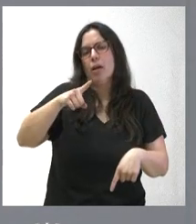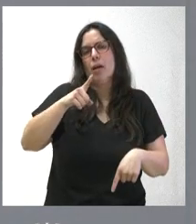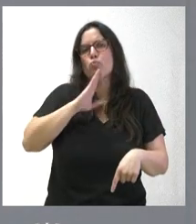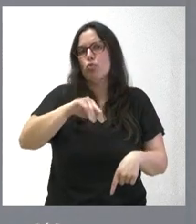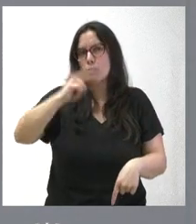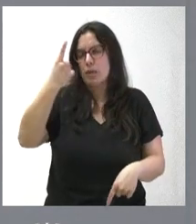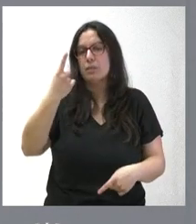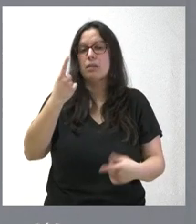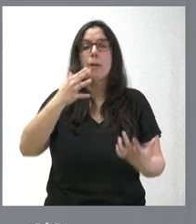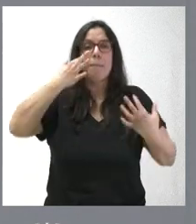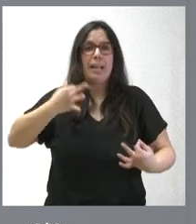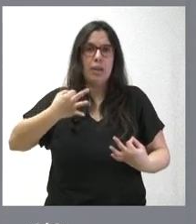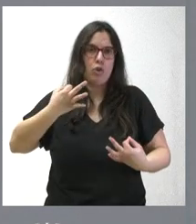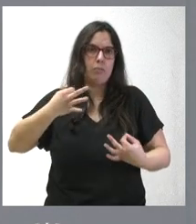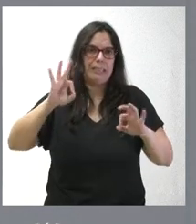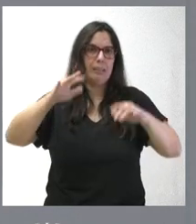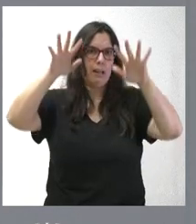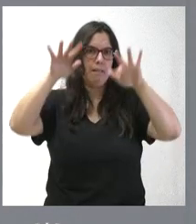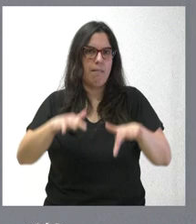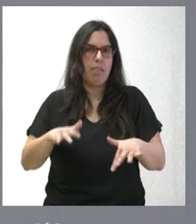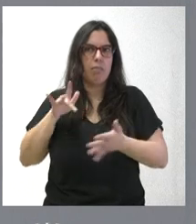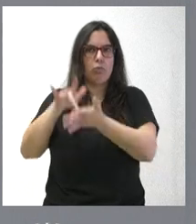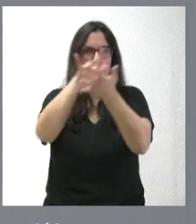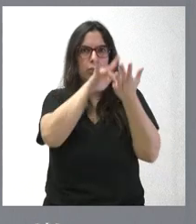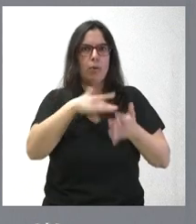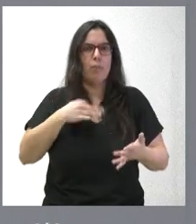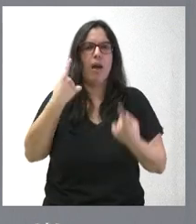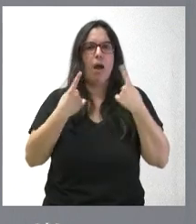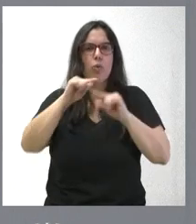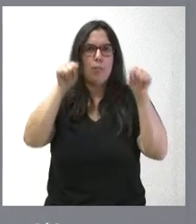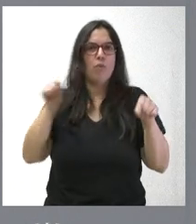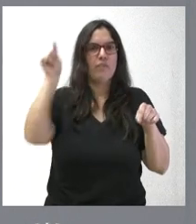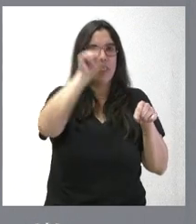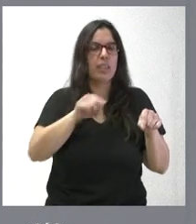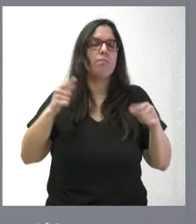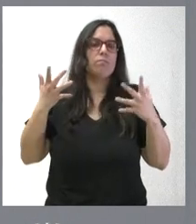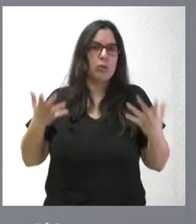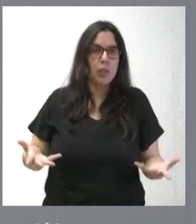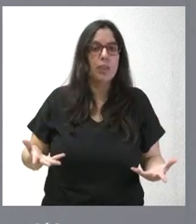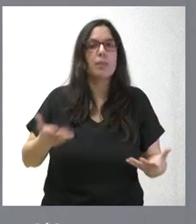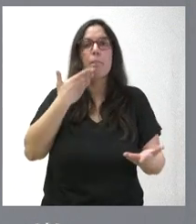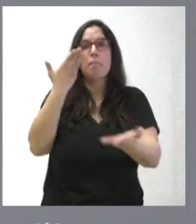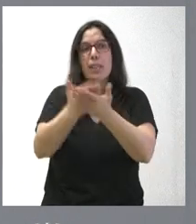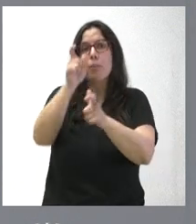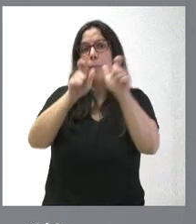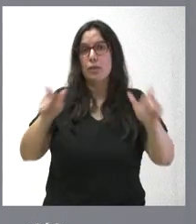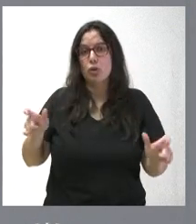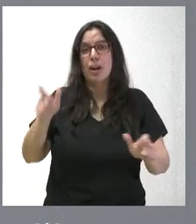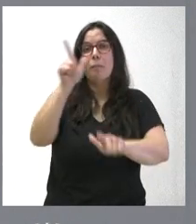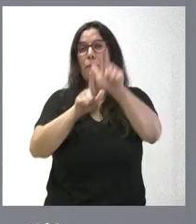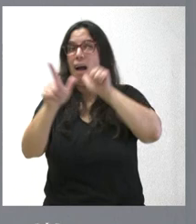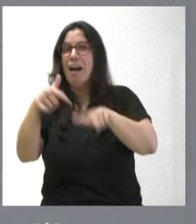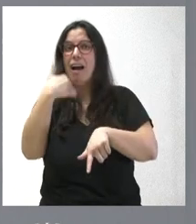Hay un riesgo importante de nevadas en determinadas provincias y, por tanto, pedimos a los ciudadanos que antes de viajar